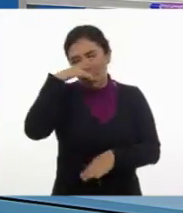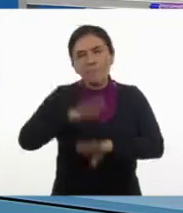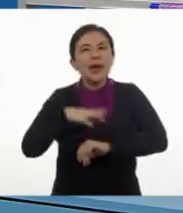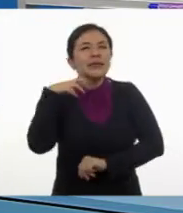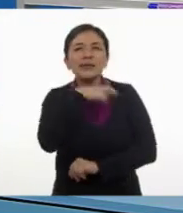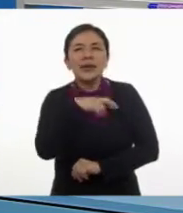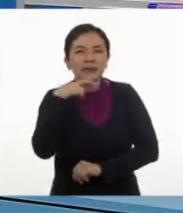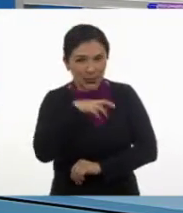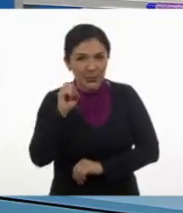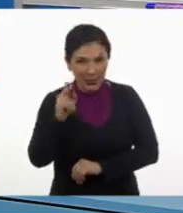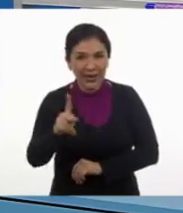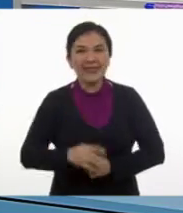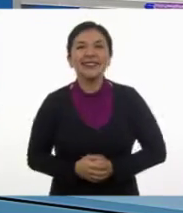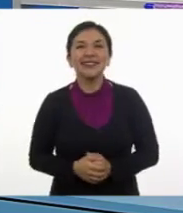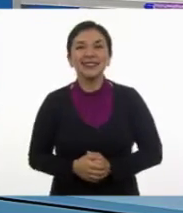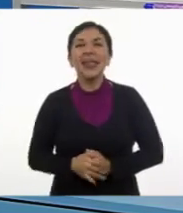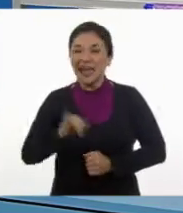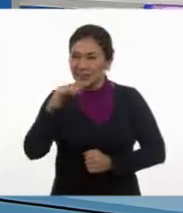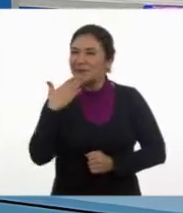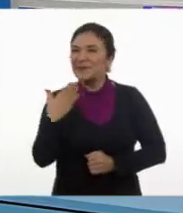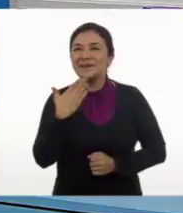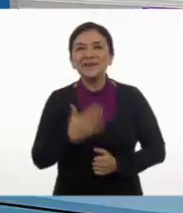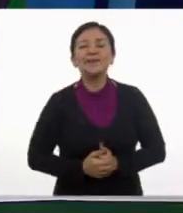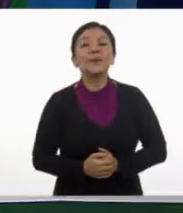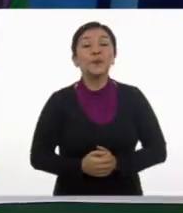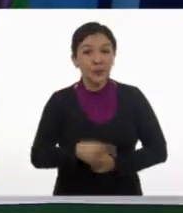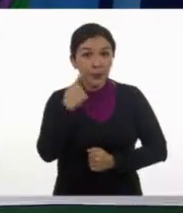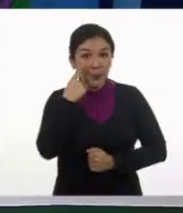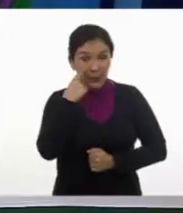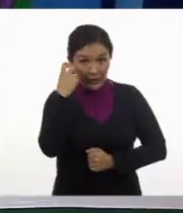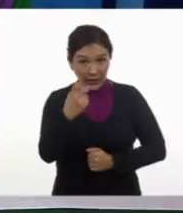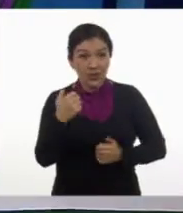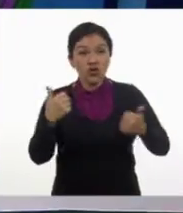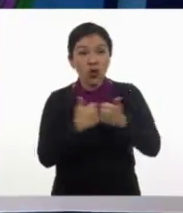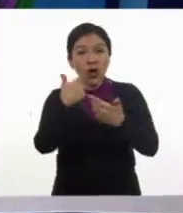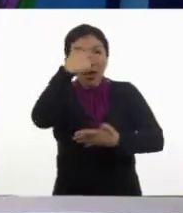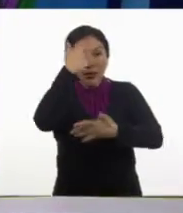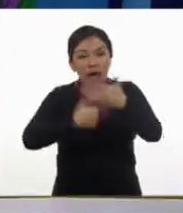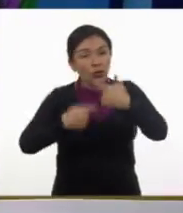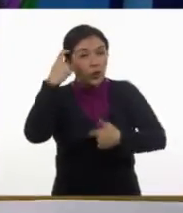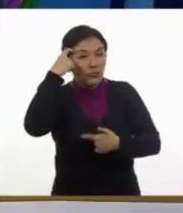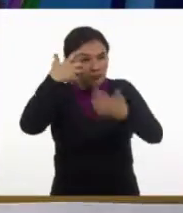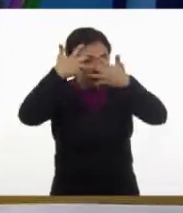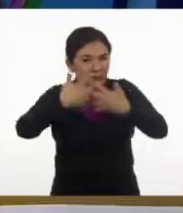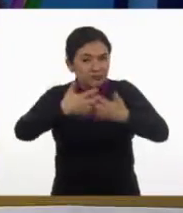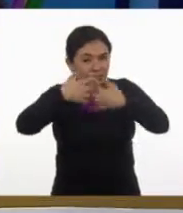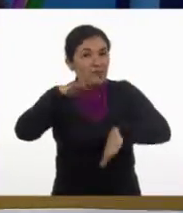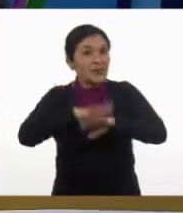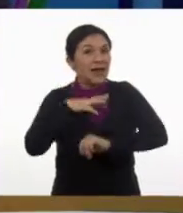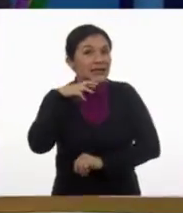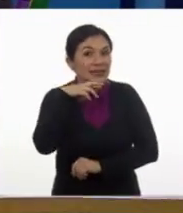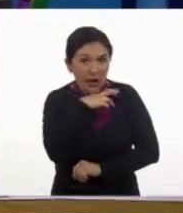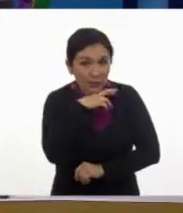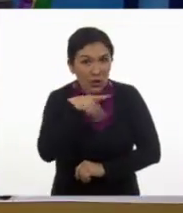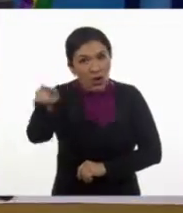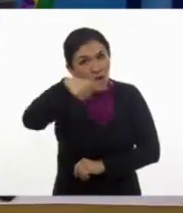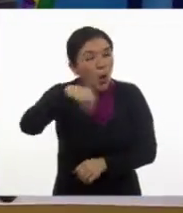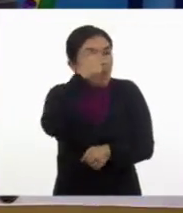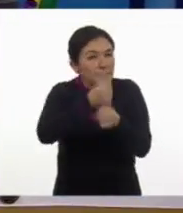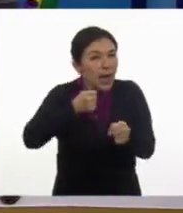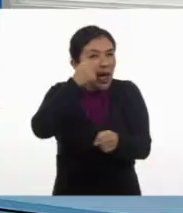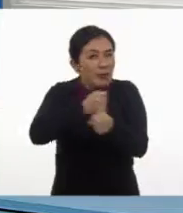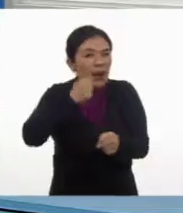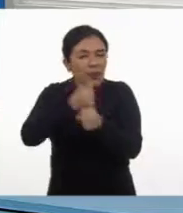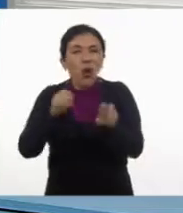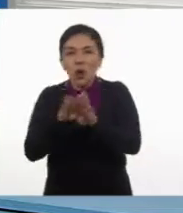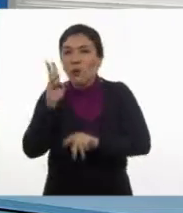muy rápido, ¿de acuerdo? Perfecto. Bien. Este lo vamos a hacer con cálculo mental para que sea más veloz y para ir practicando lo